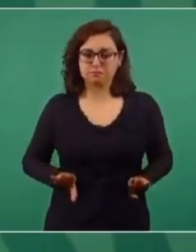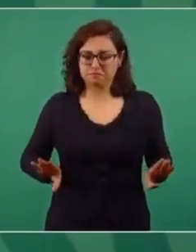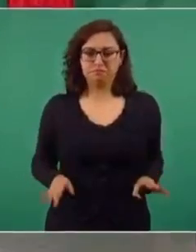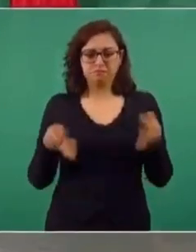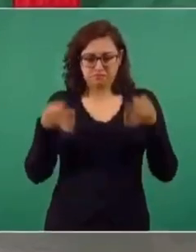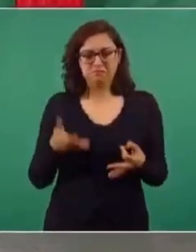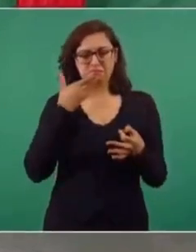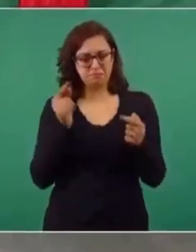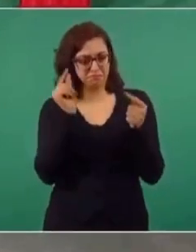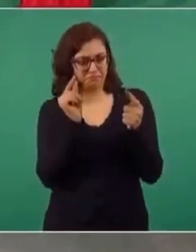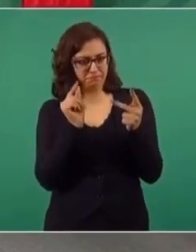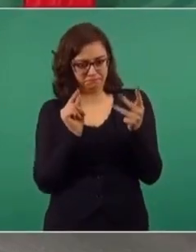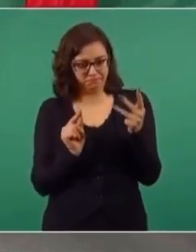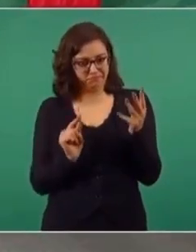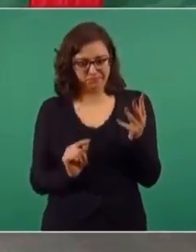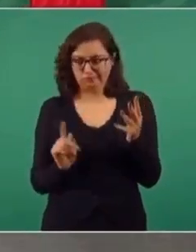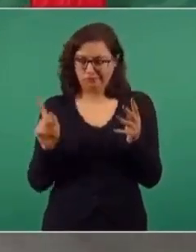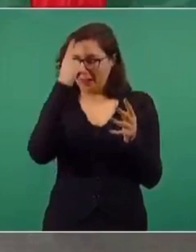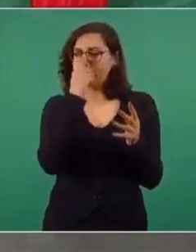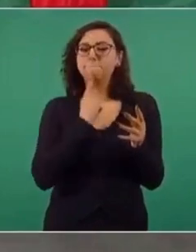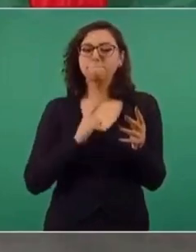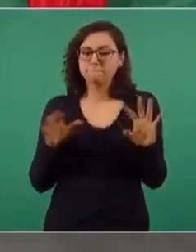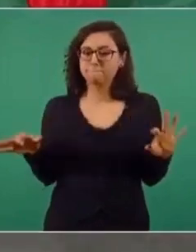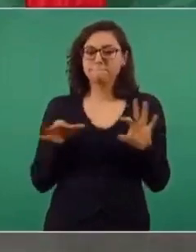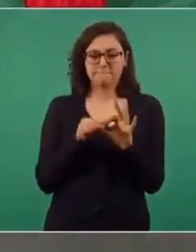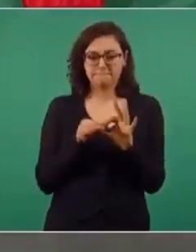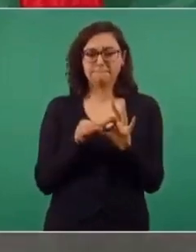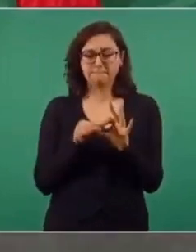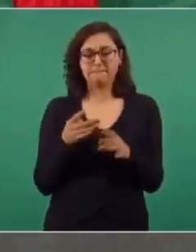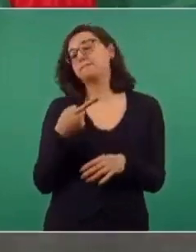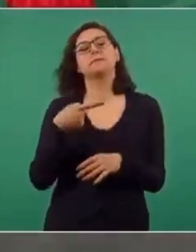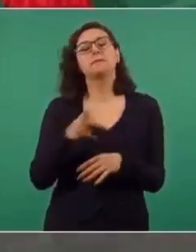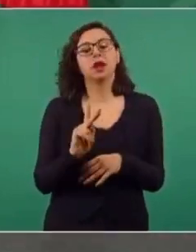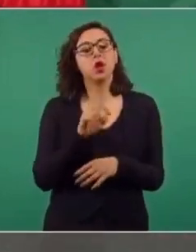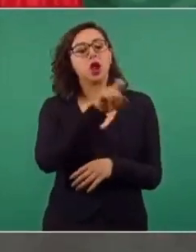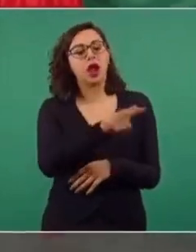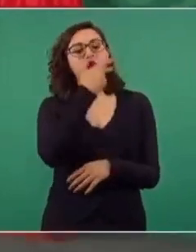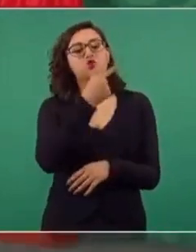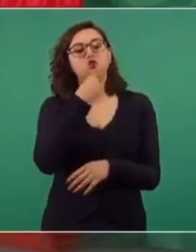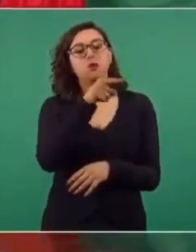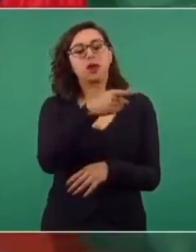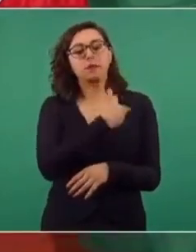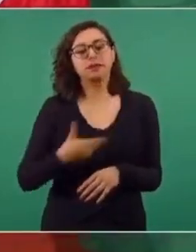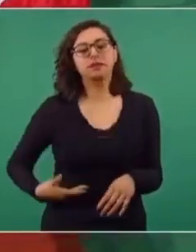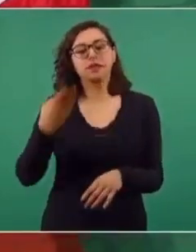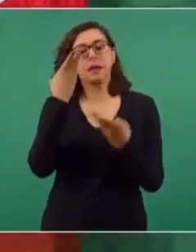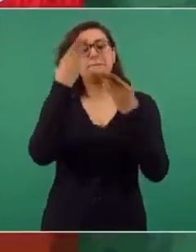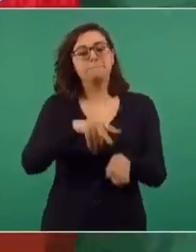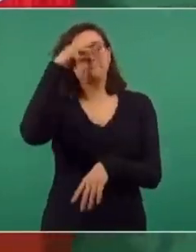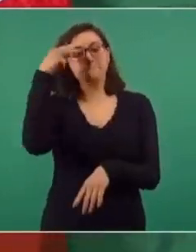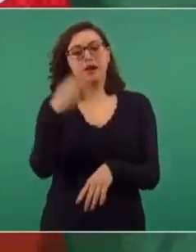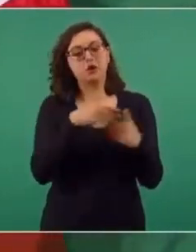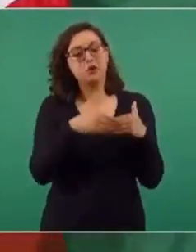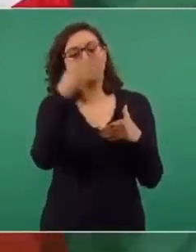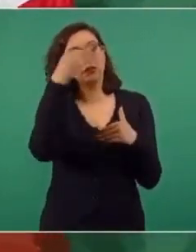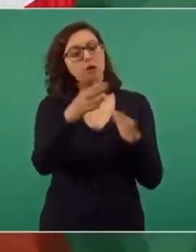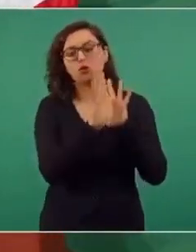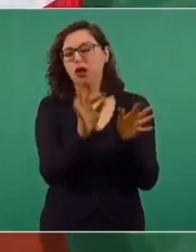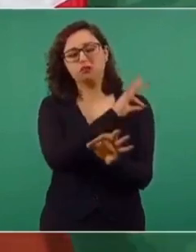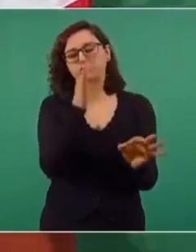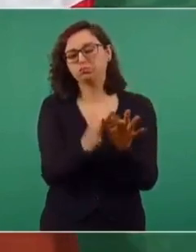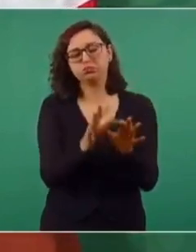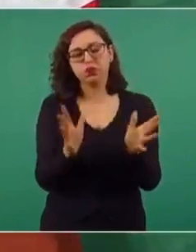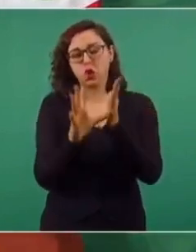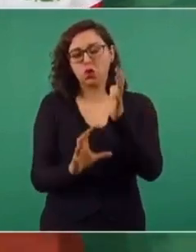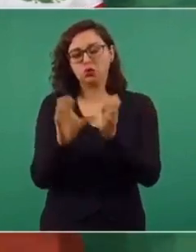cumplir con el requisito, pero ya se termina el periodo del presidente del Banco de México y de acuerdo a la